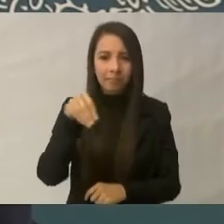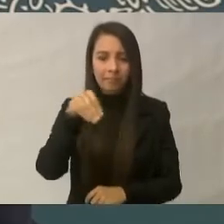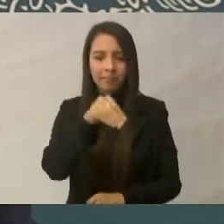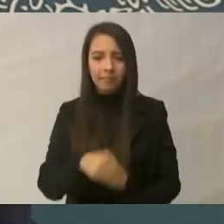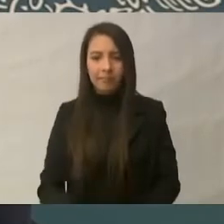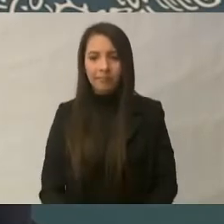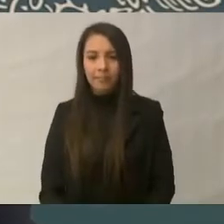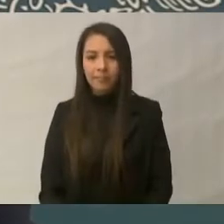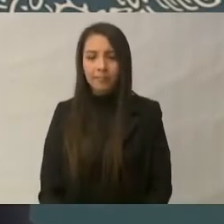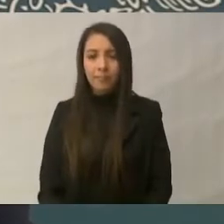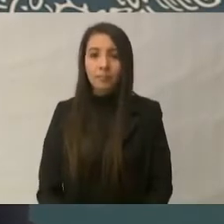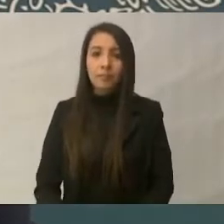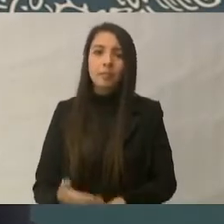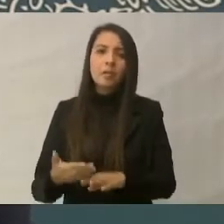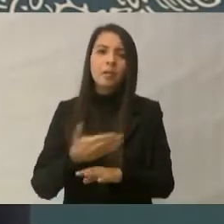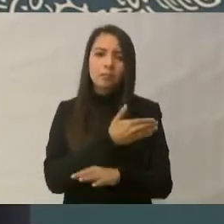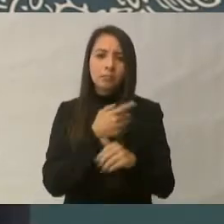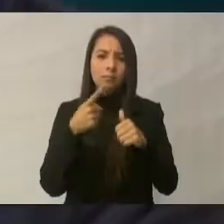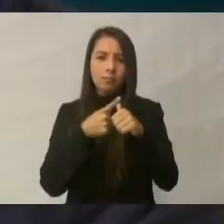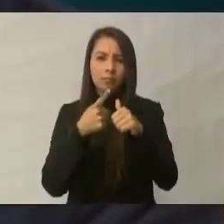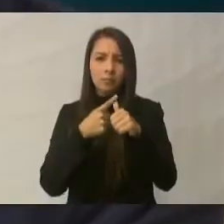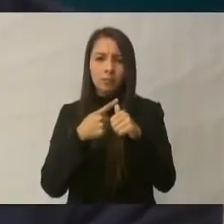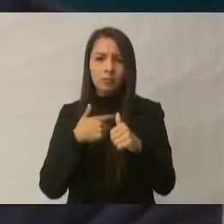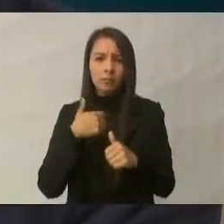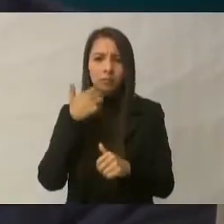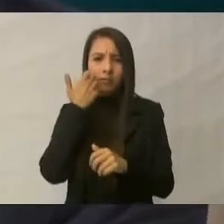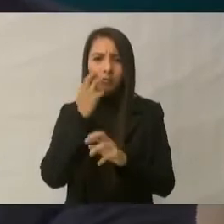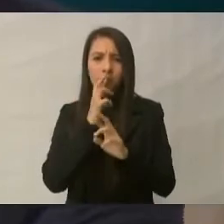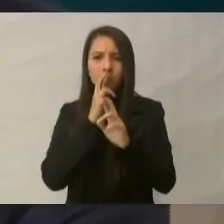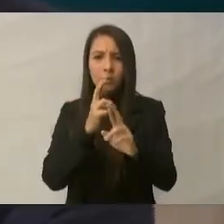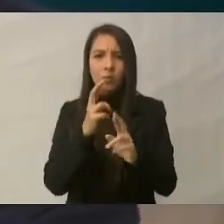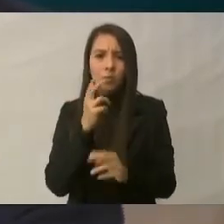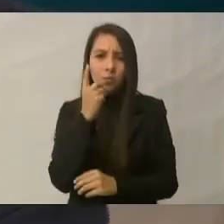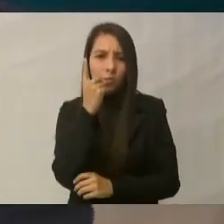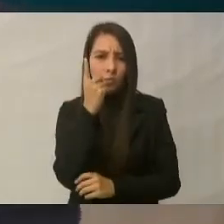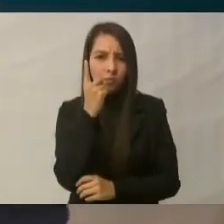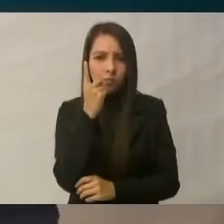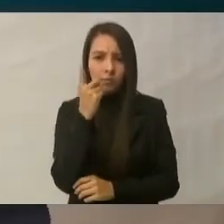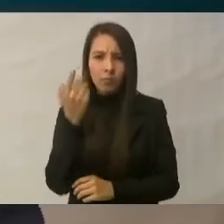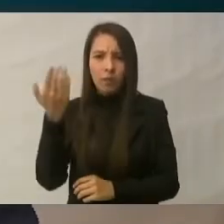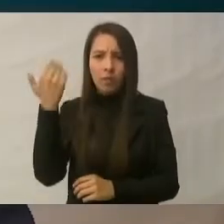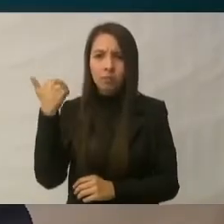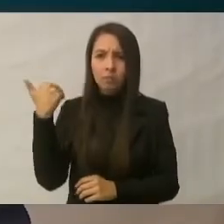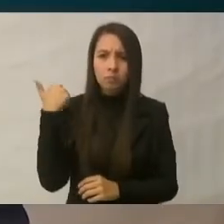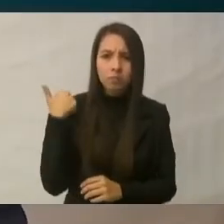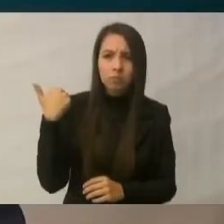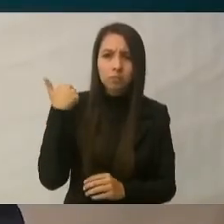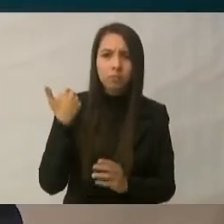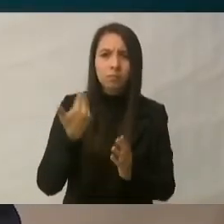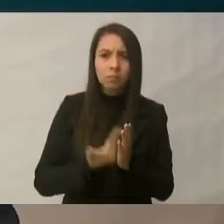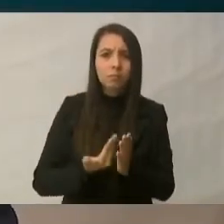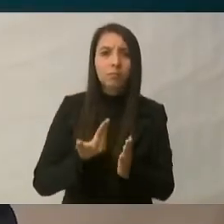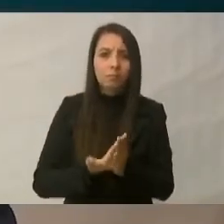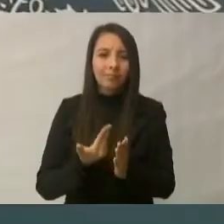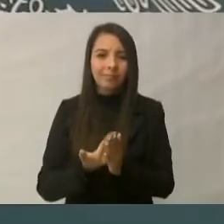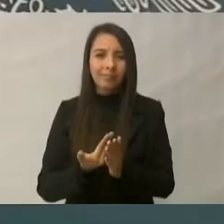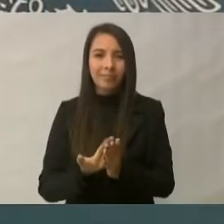dar respuesta a una de las demandas que se nos presentaron